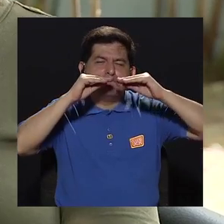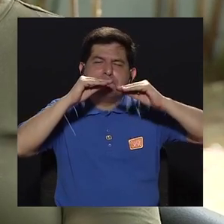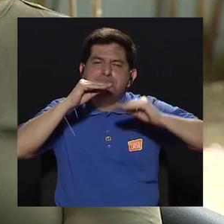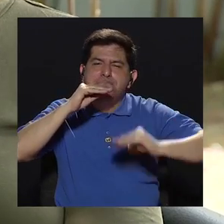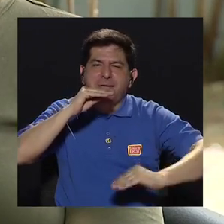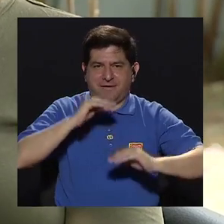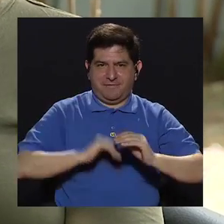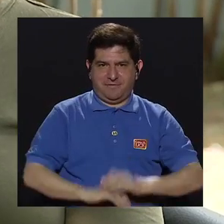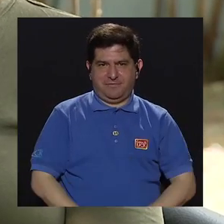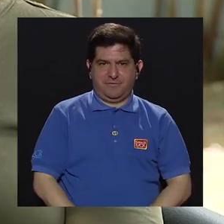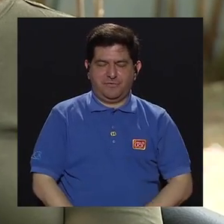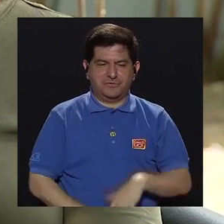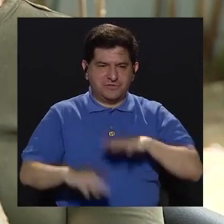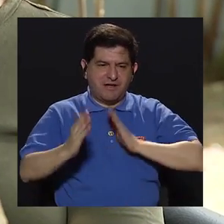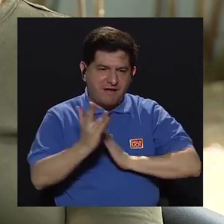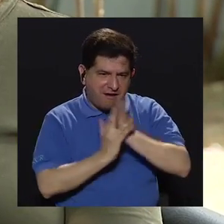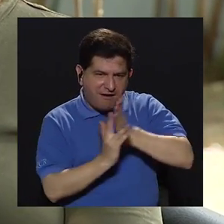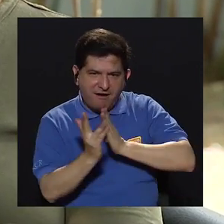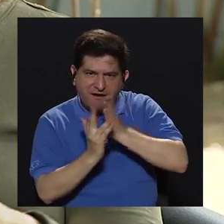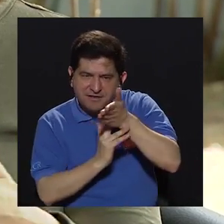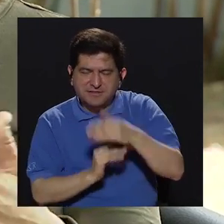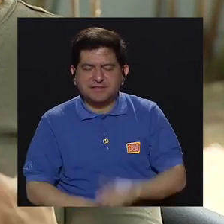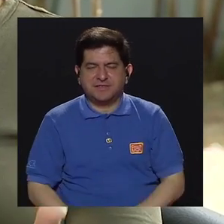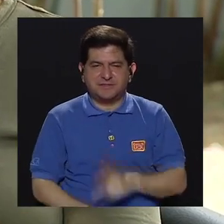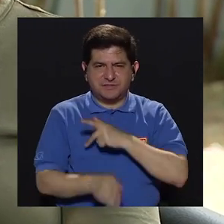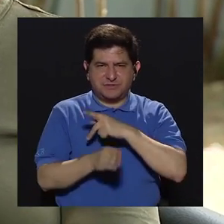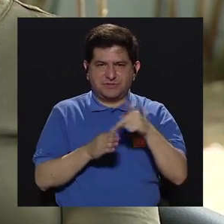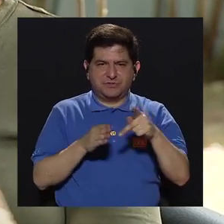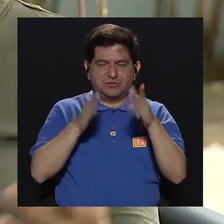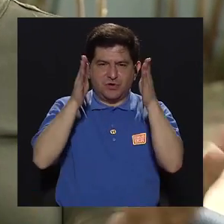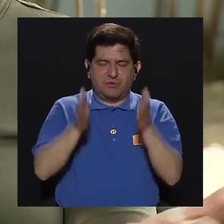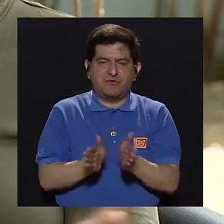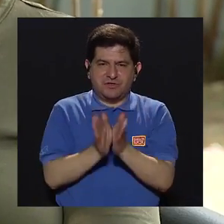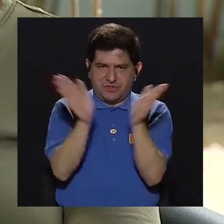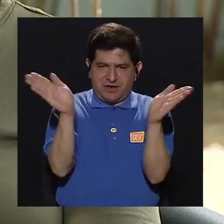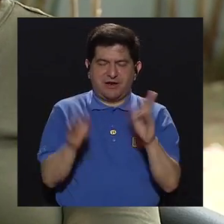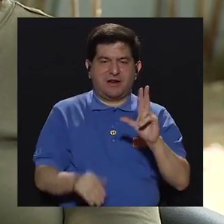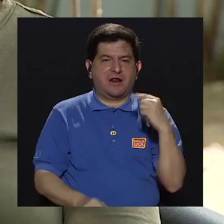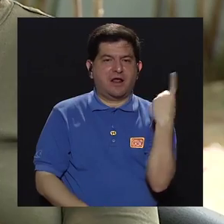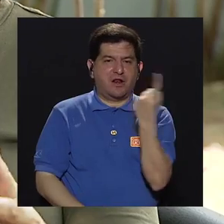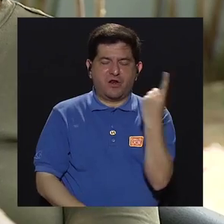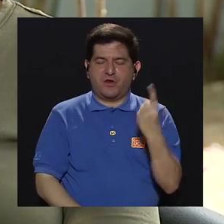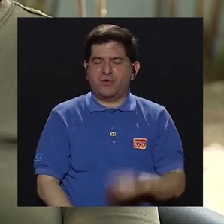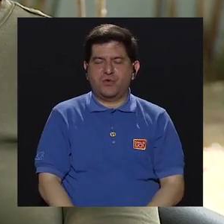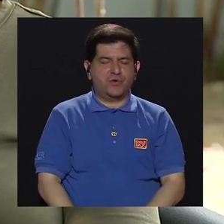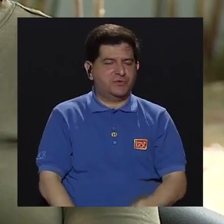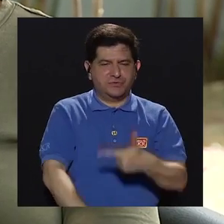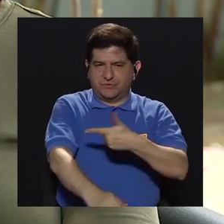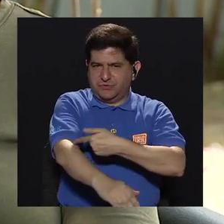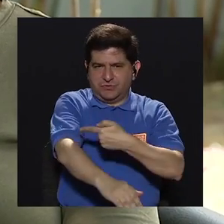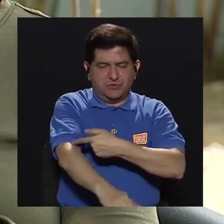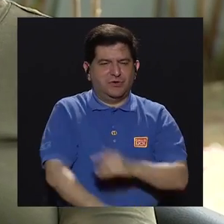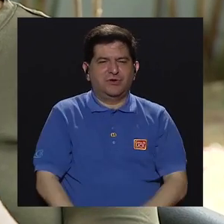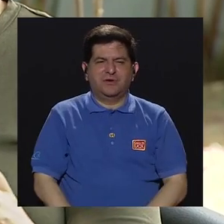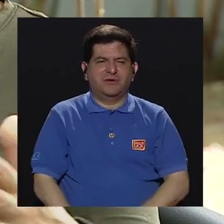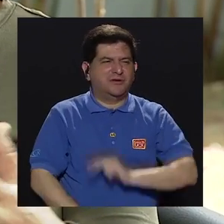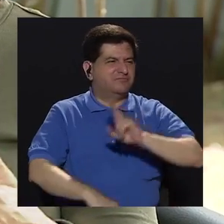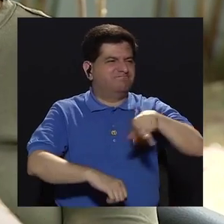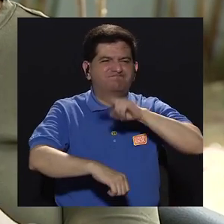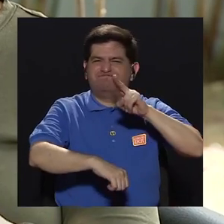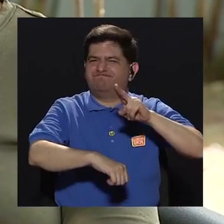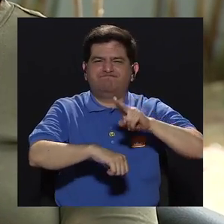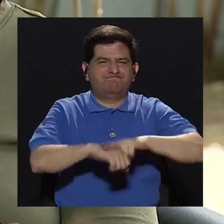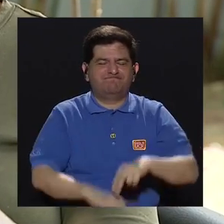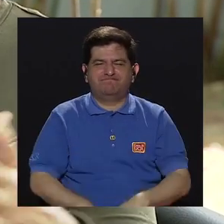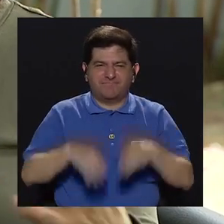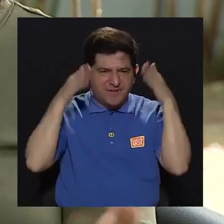acceso, el profesional en general, hablo no solo de enfermería, no tiende a ser